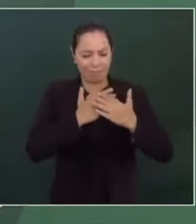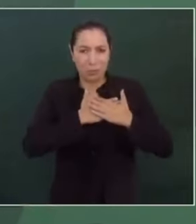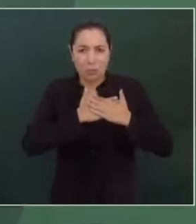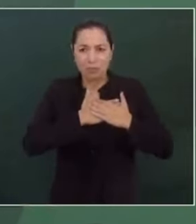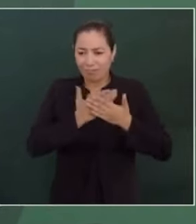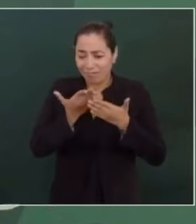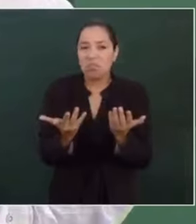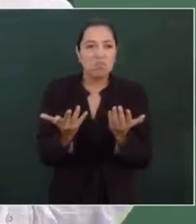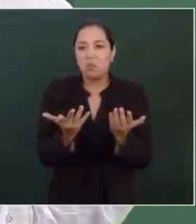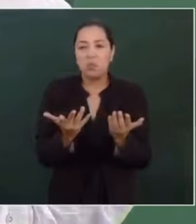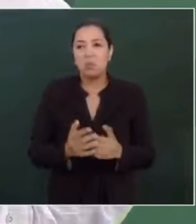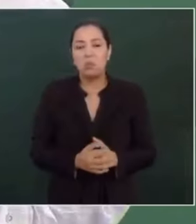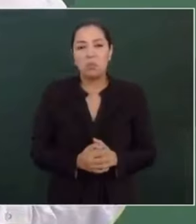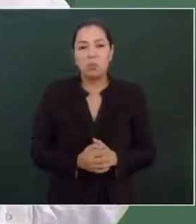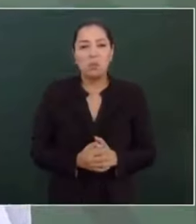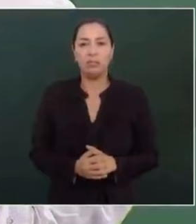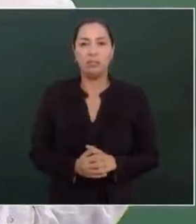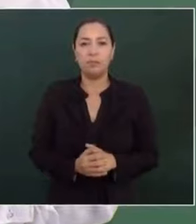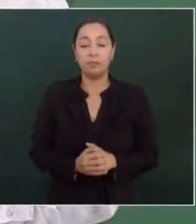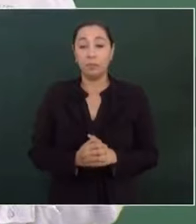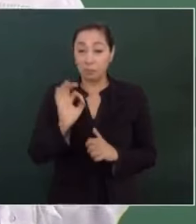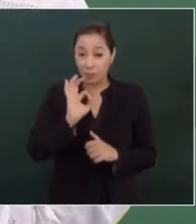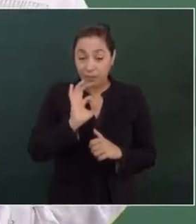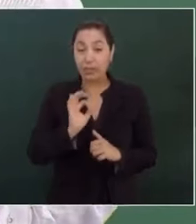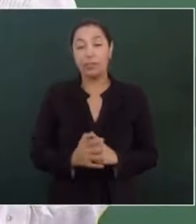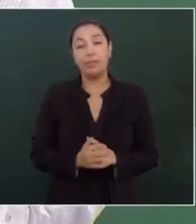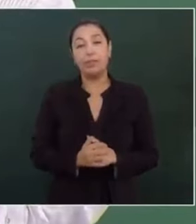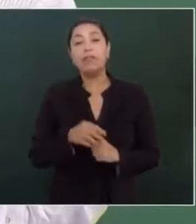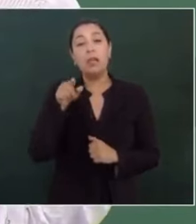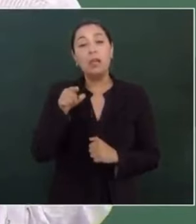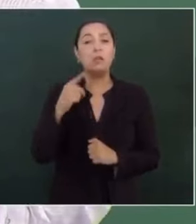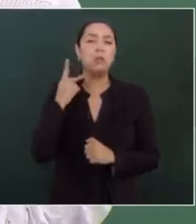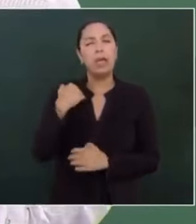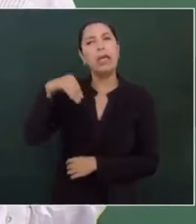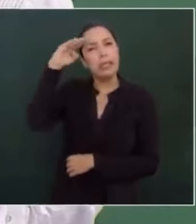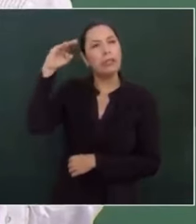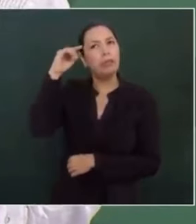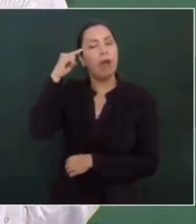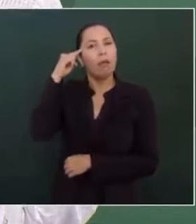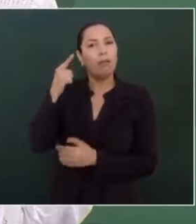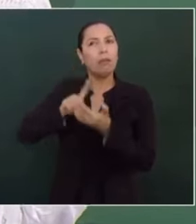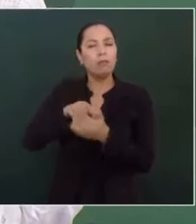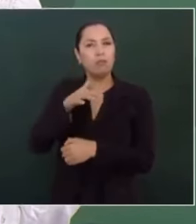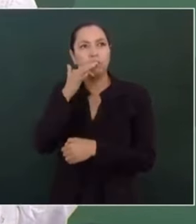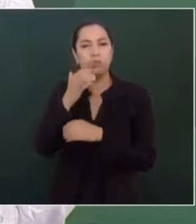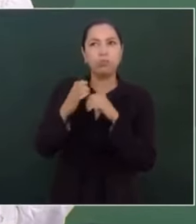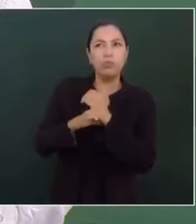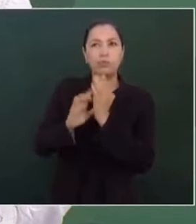al pueblo, no se es político. Si se está pensando que la política es corrupción, no